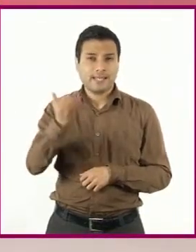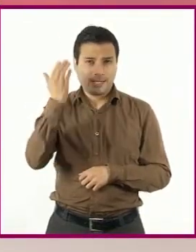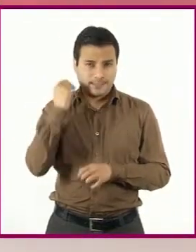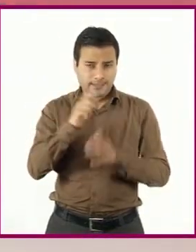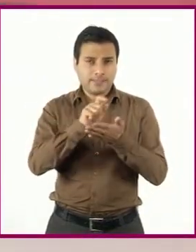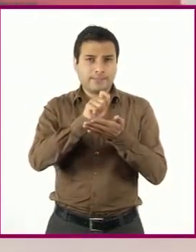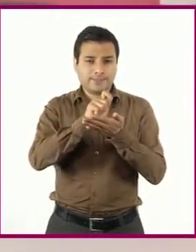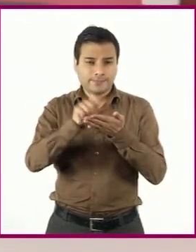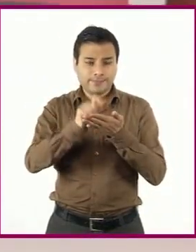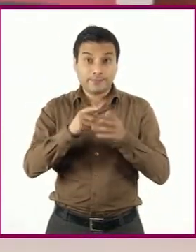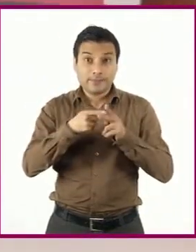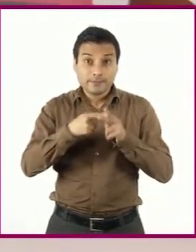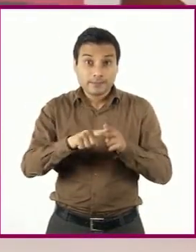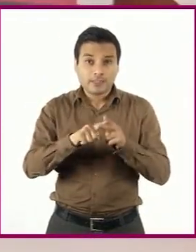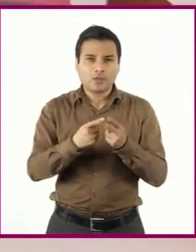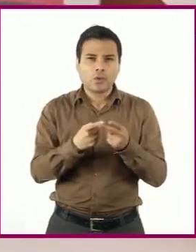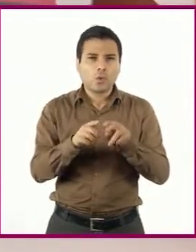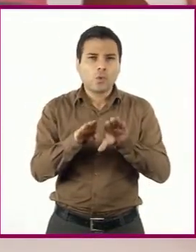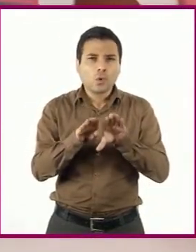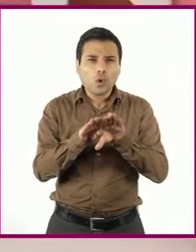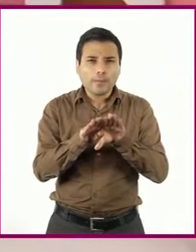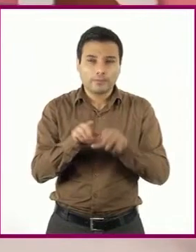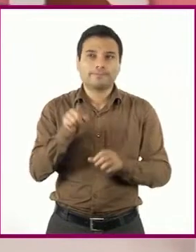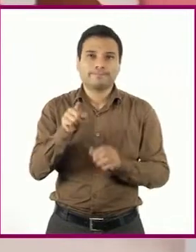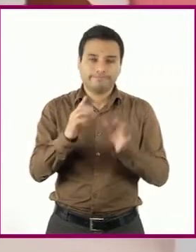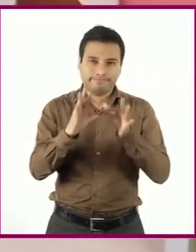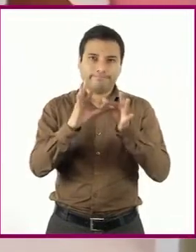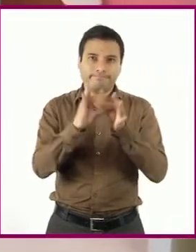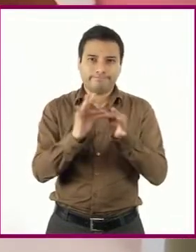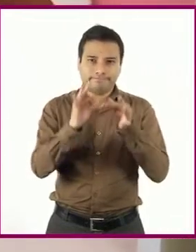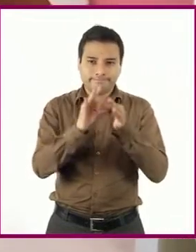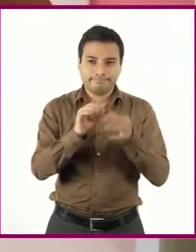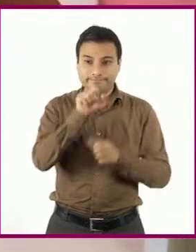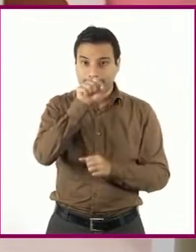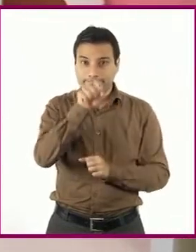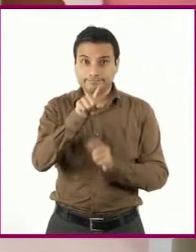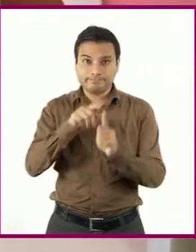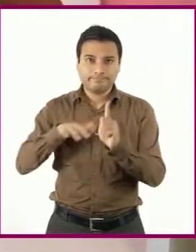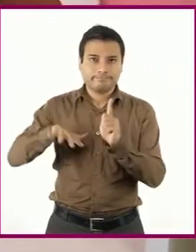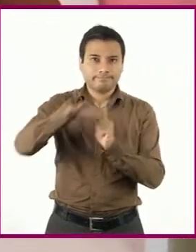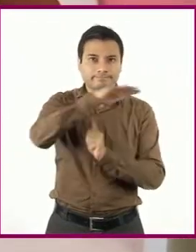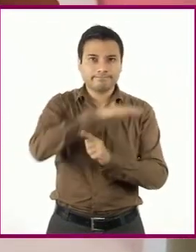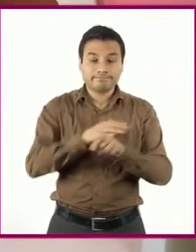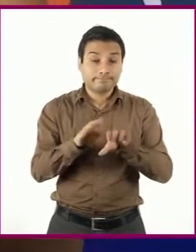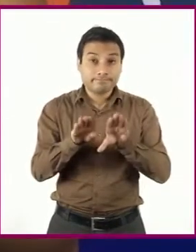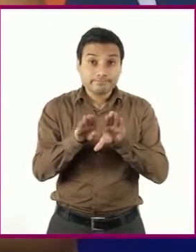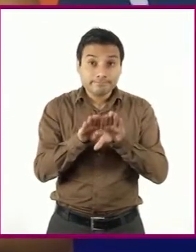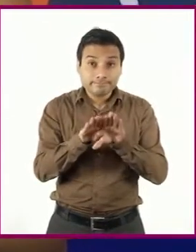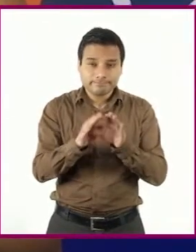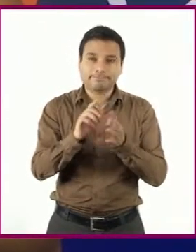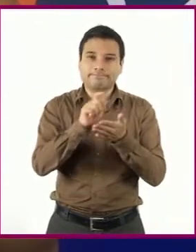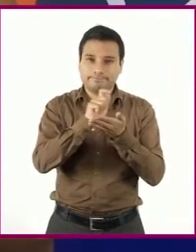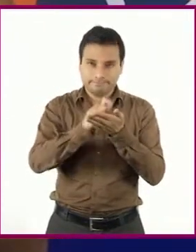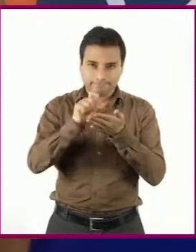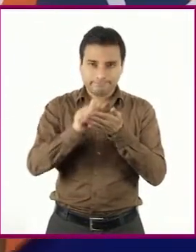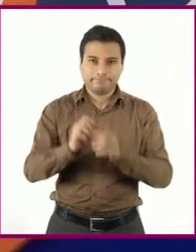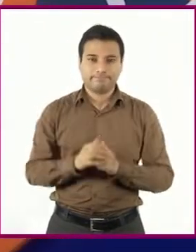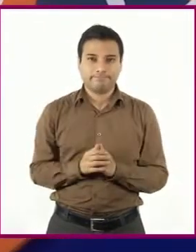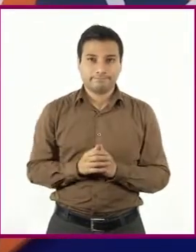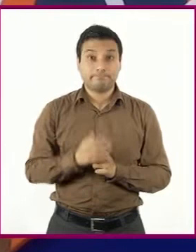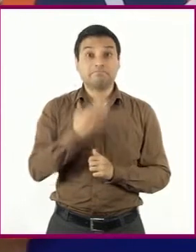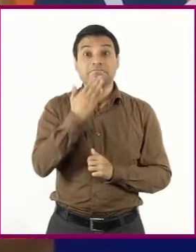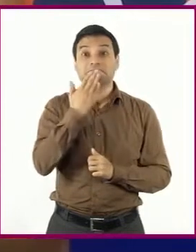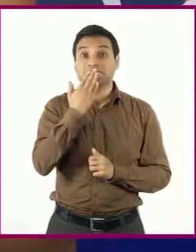más tempranos de su vida, además de describir su entorno histórico y social. ¡Ah! ¡Qué